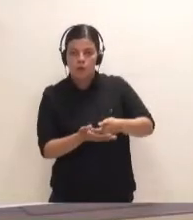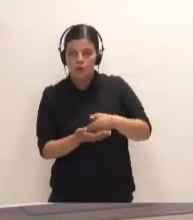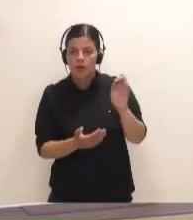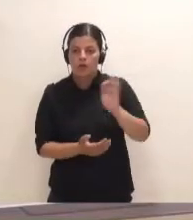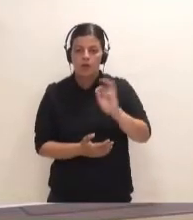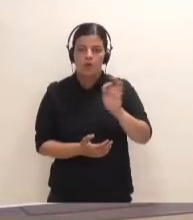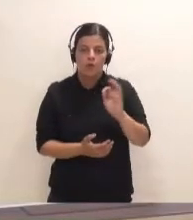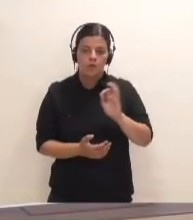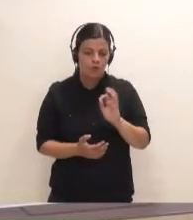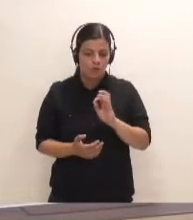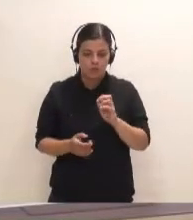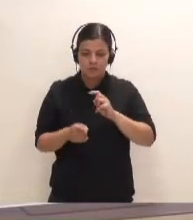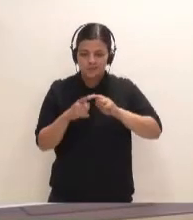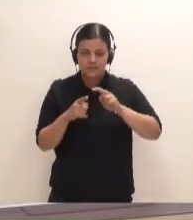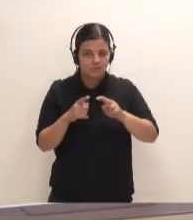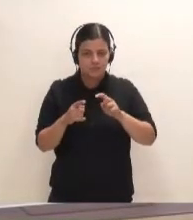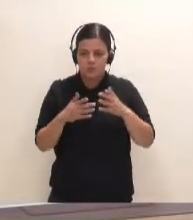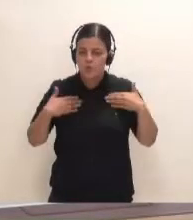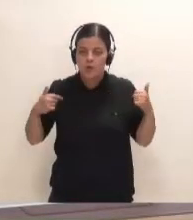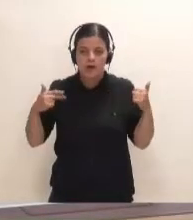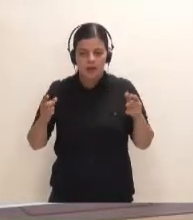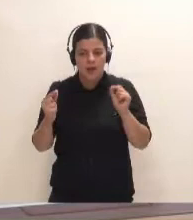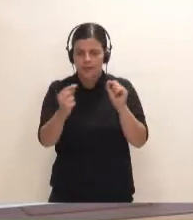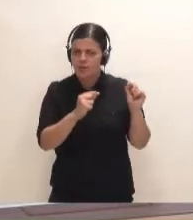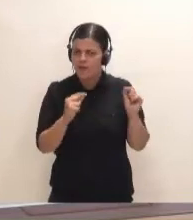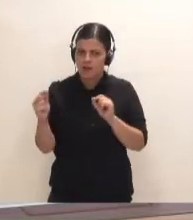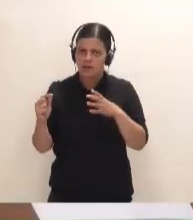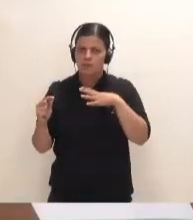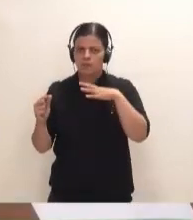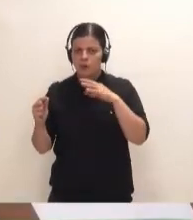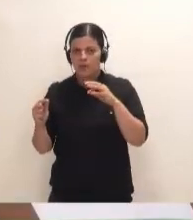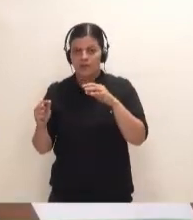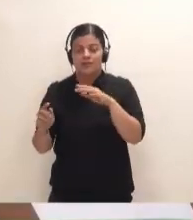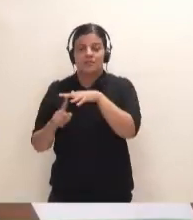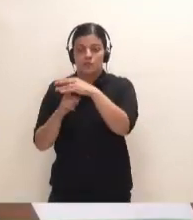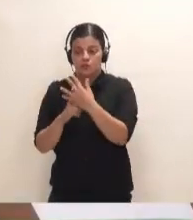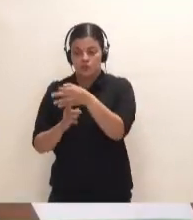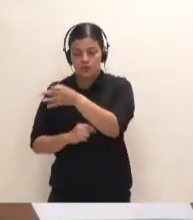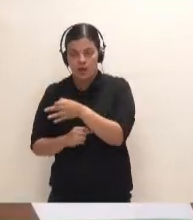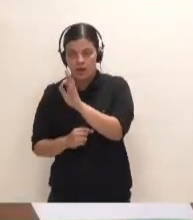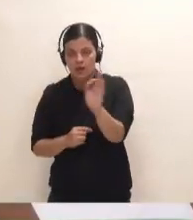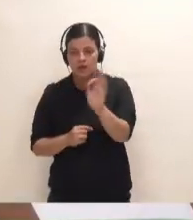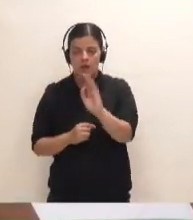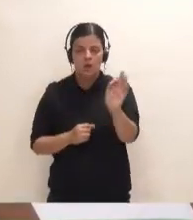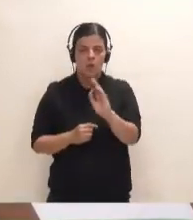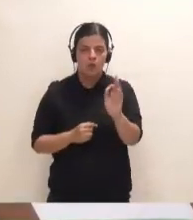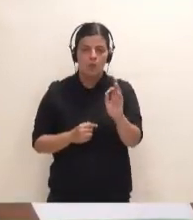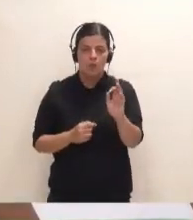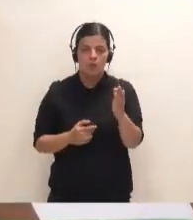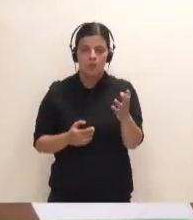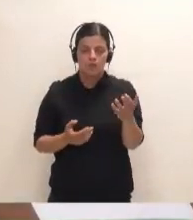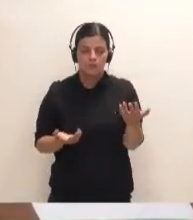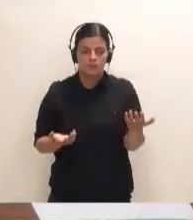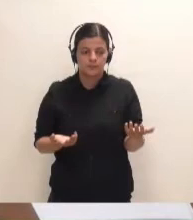cualquier otro tipo de debate, ya sea en el estado de la isla o sea mediante un